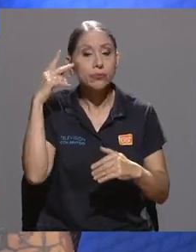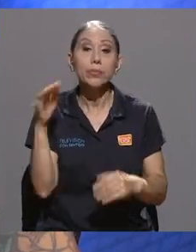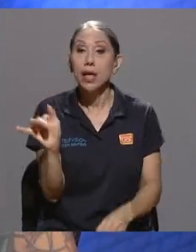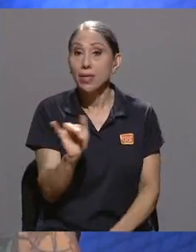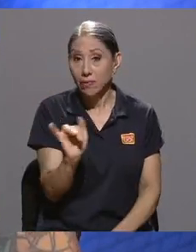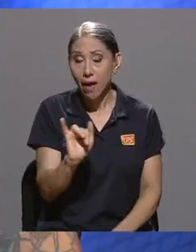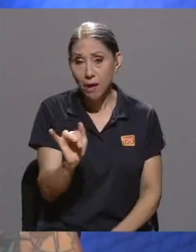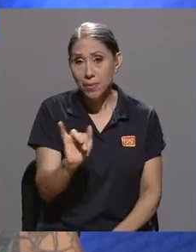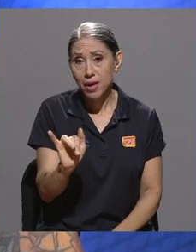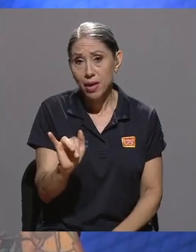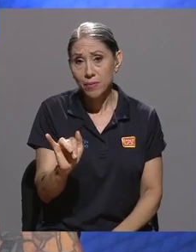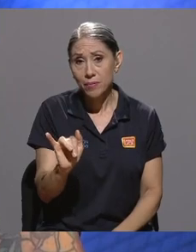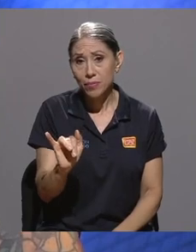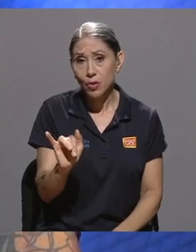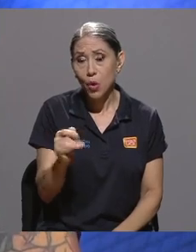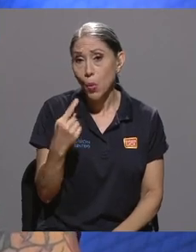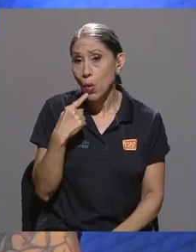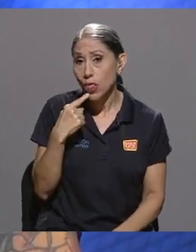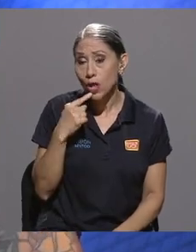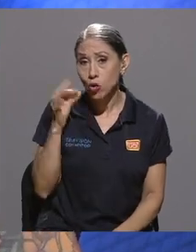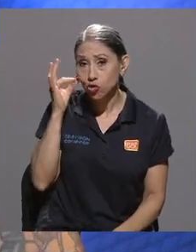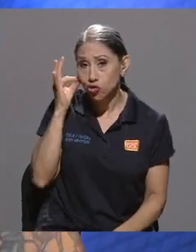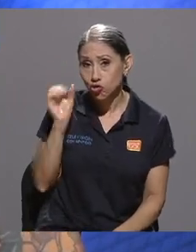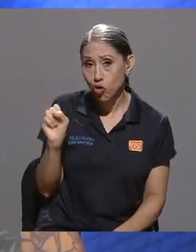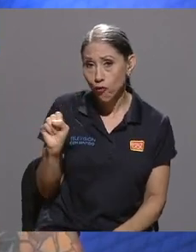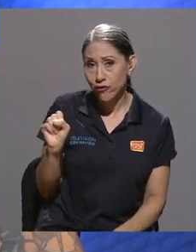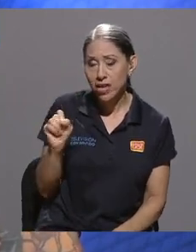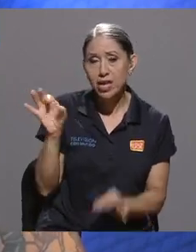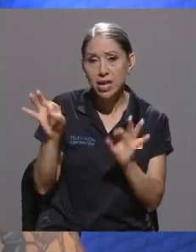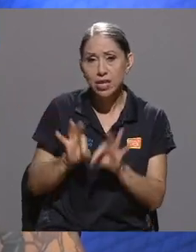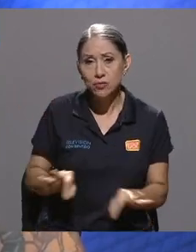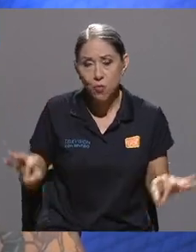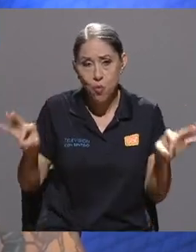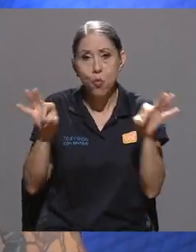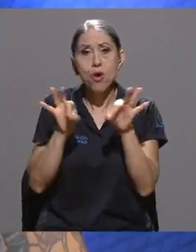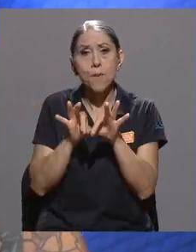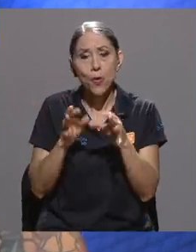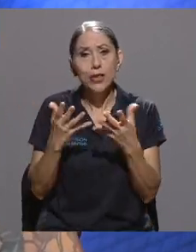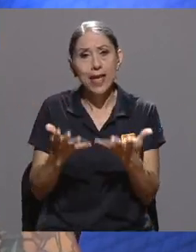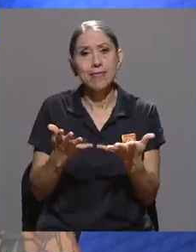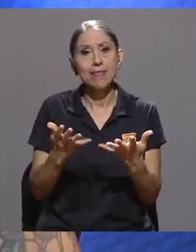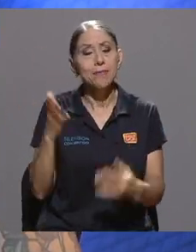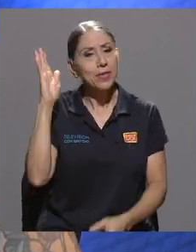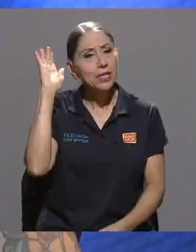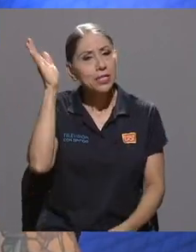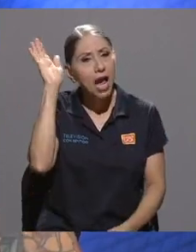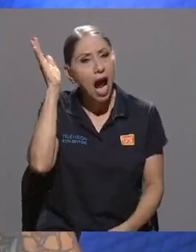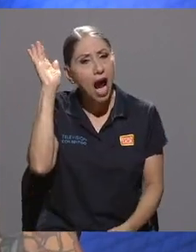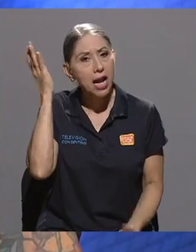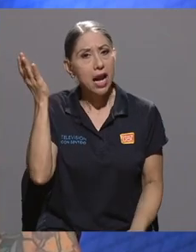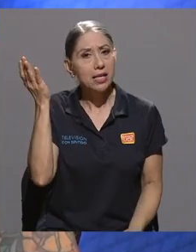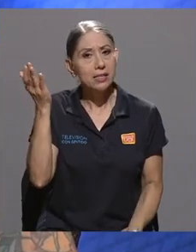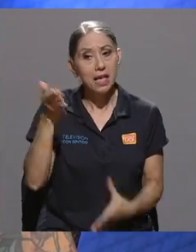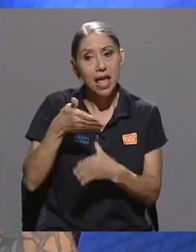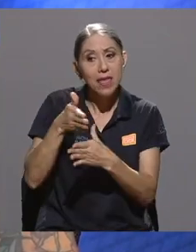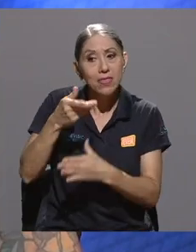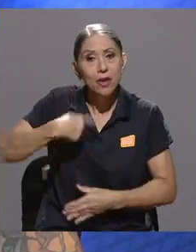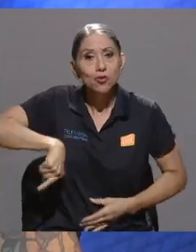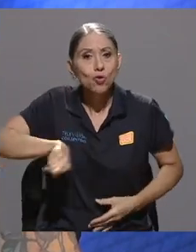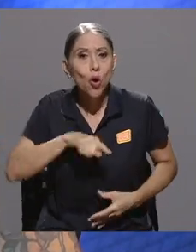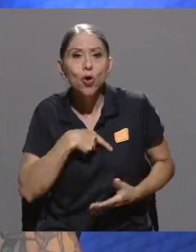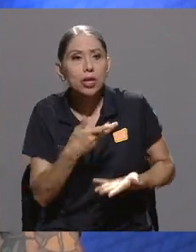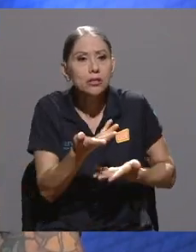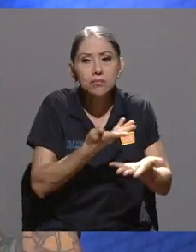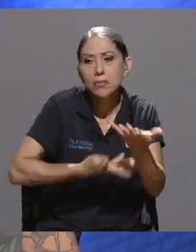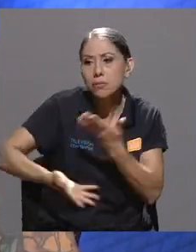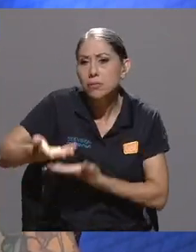también como dijo Sophie, y que a me parece súper importante también, es estas charlas que tenemos entre nosotras, qué es lo que está pasando,